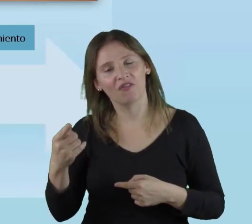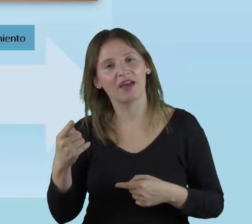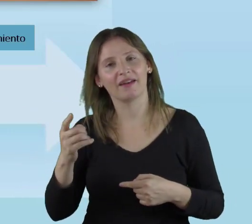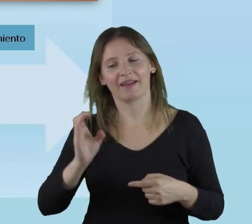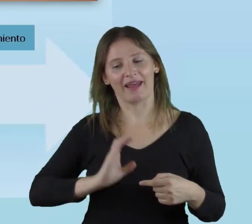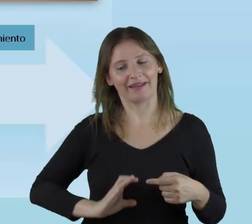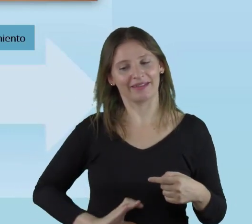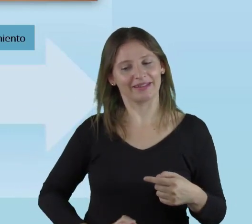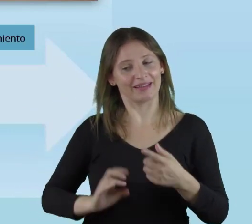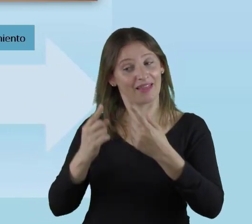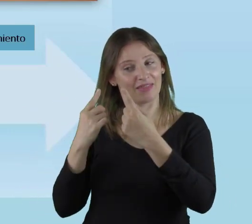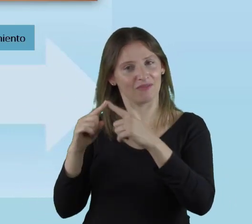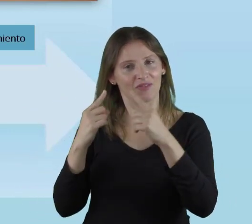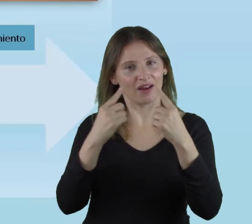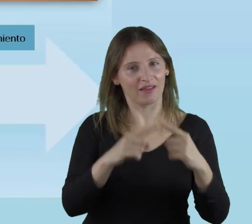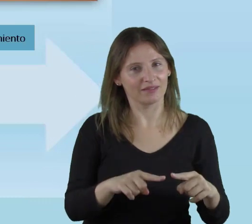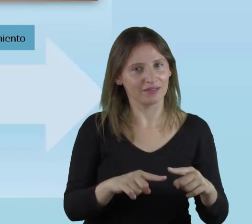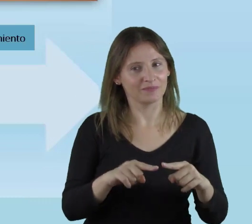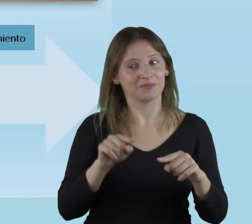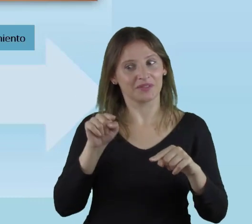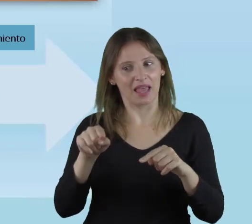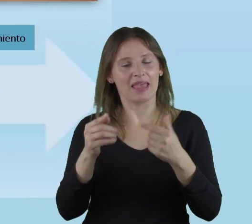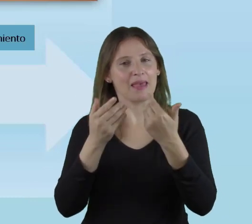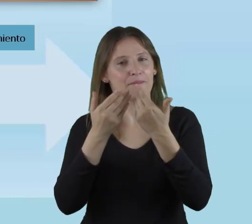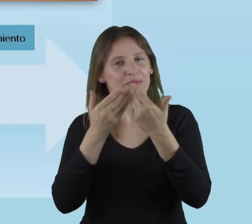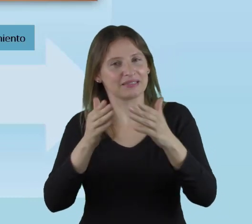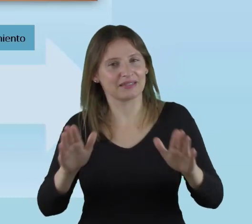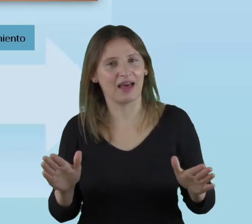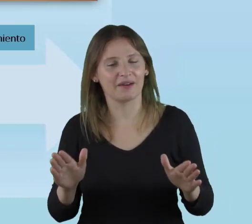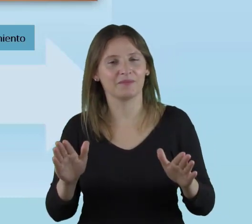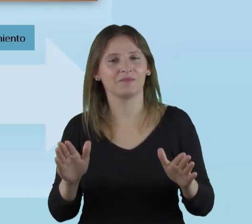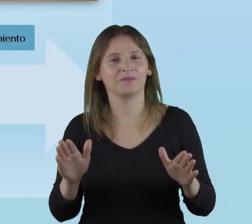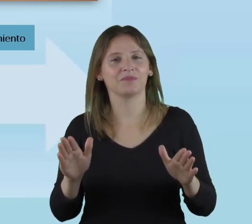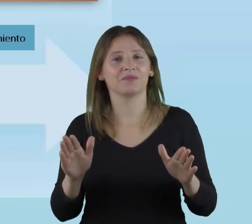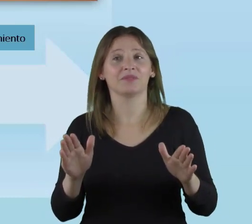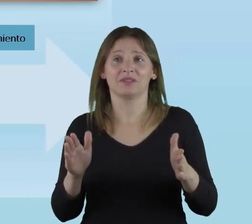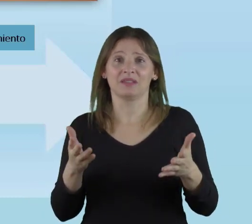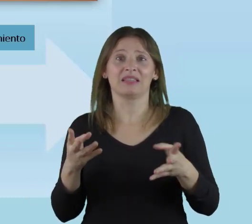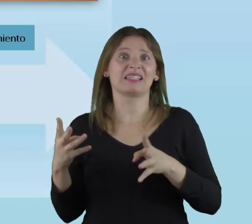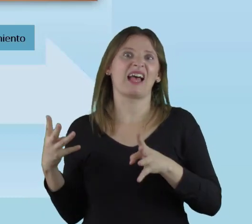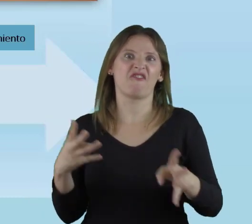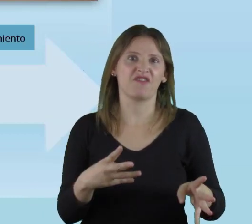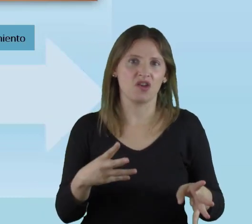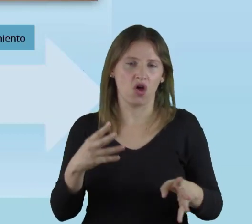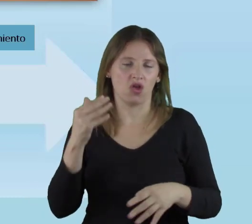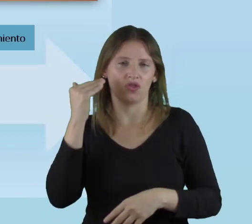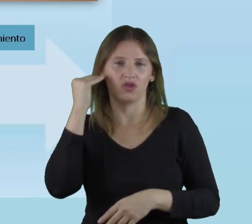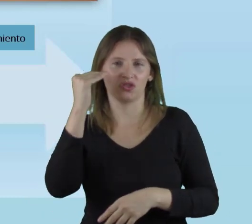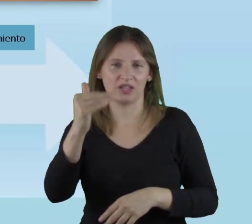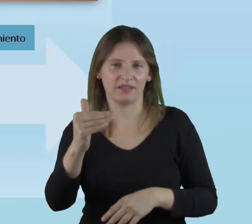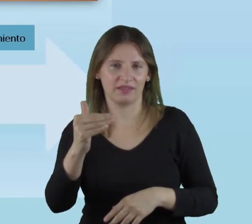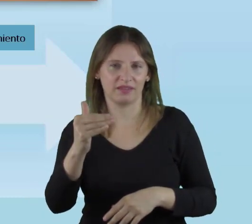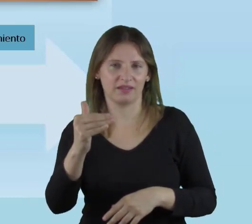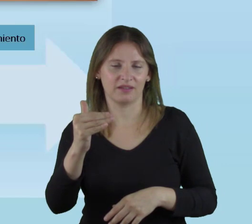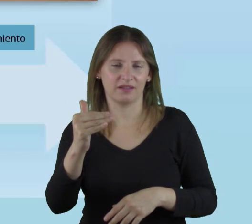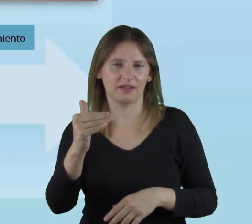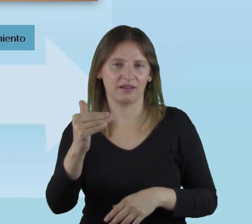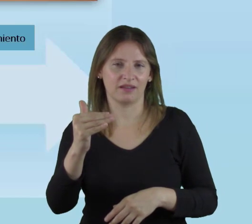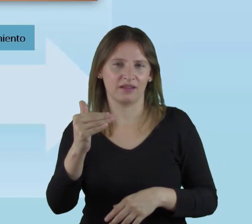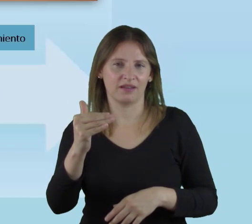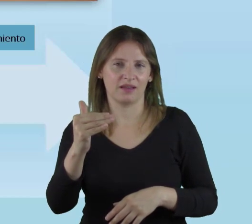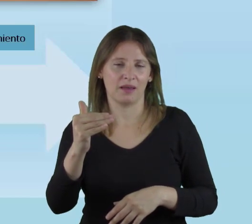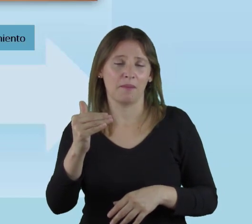tomar en cuenta estas diferencias. De ahí que el reto de un docente